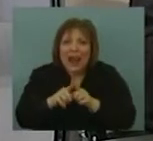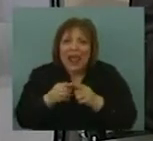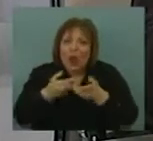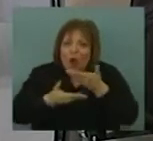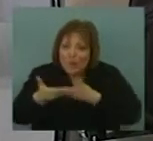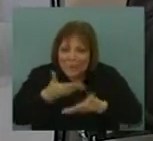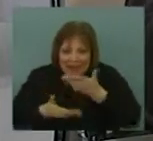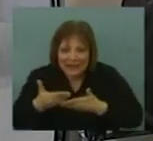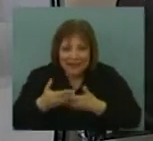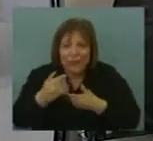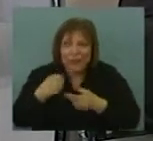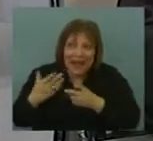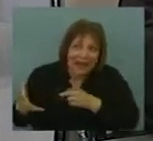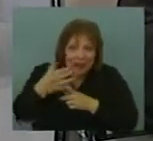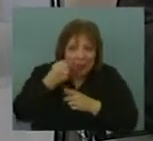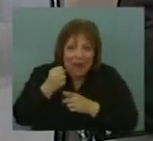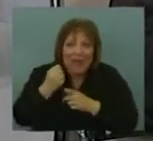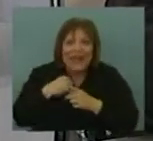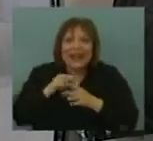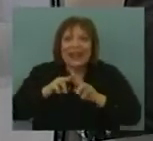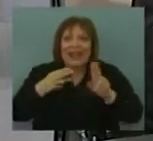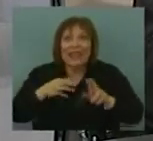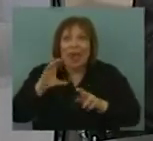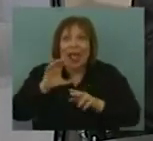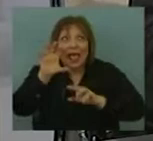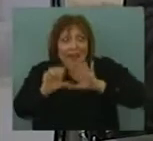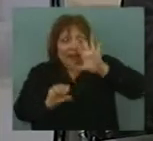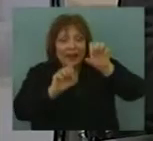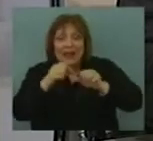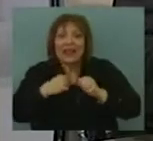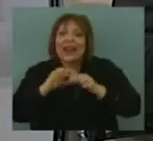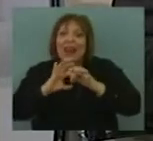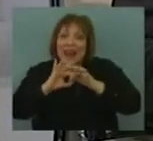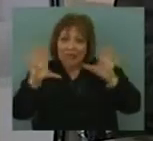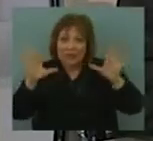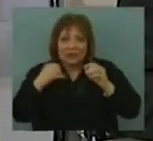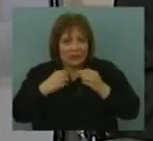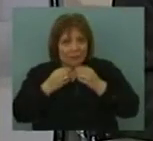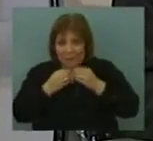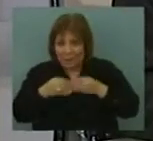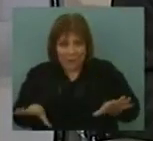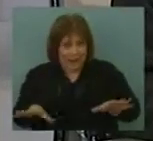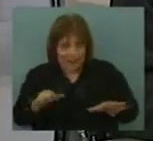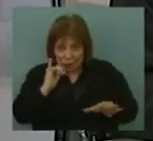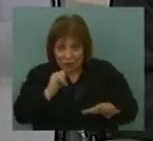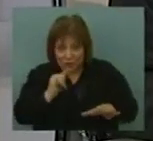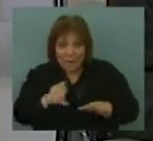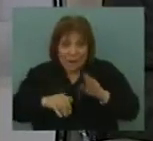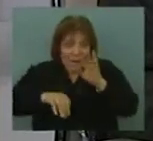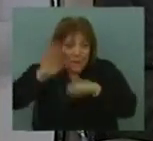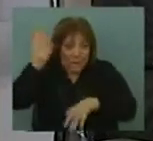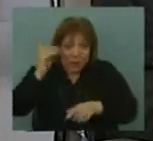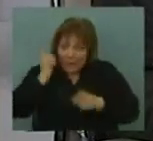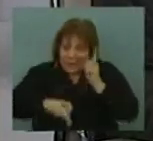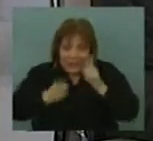recuperarla, es decir, tener una escala regional que nos permita recuperar soberanía que claramente hemos perdido porque la mayoría de las